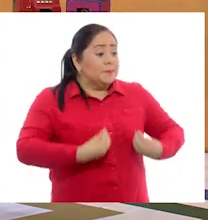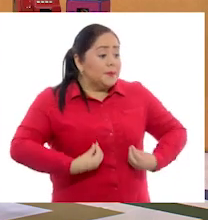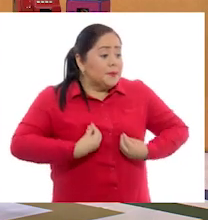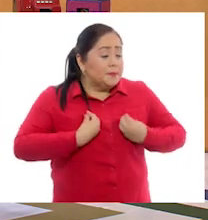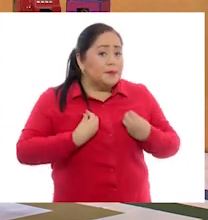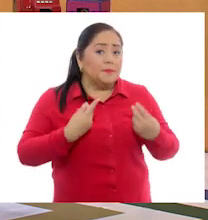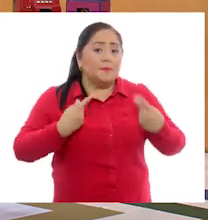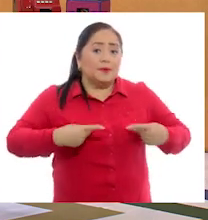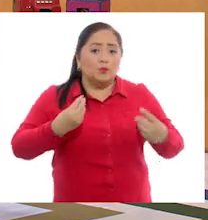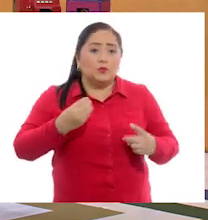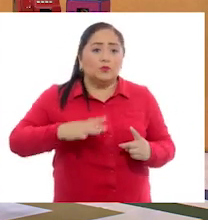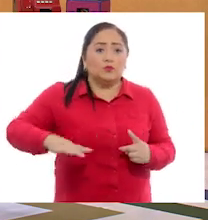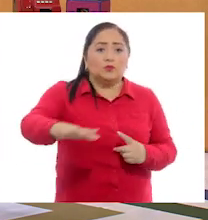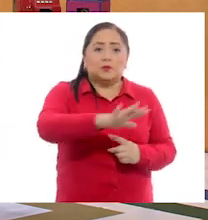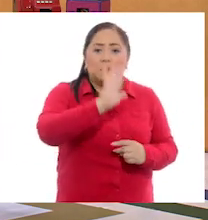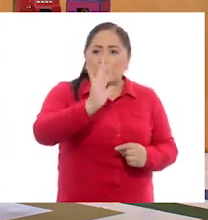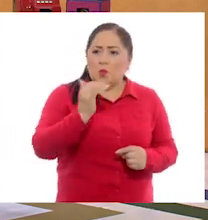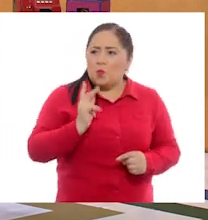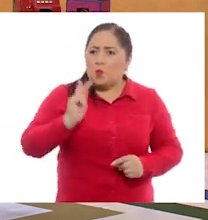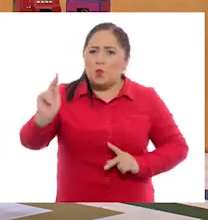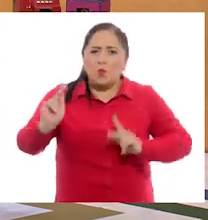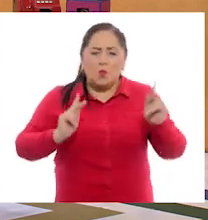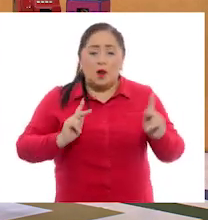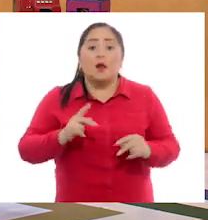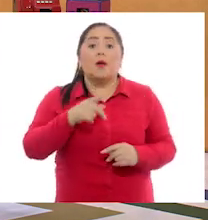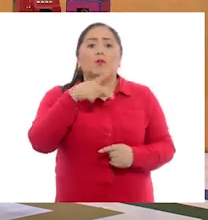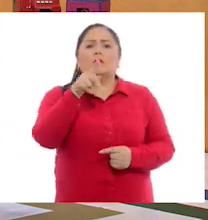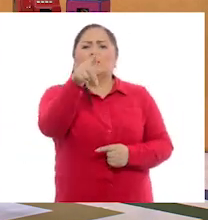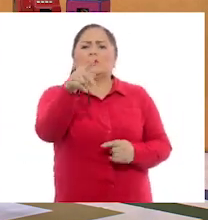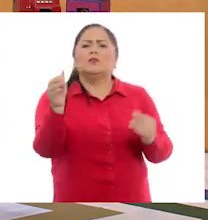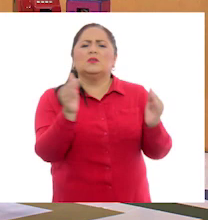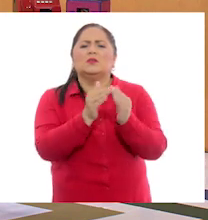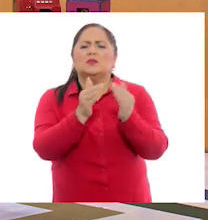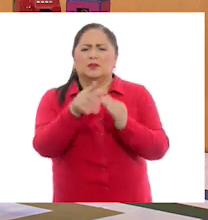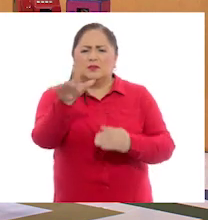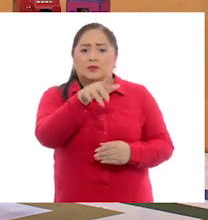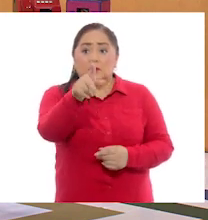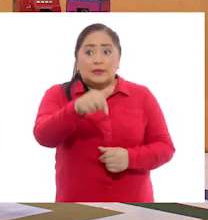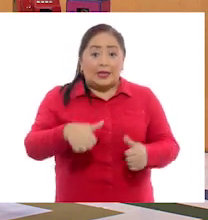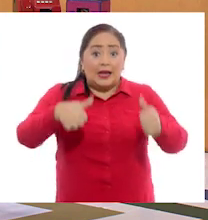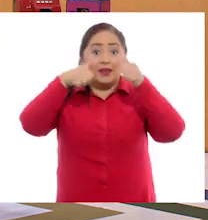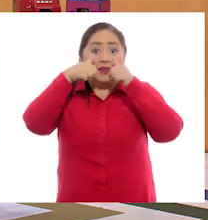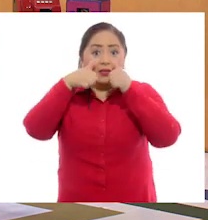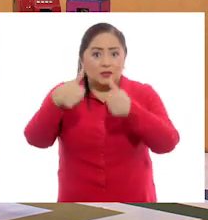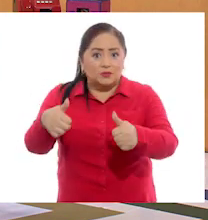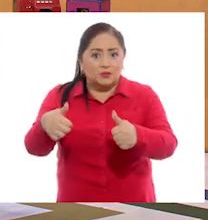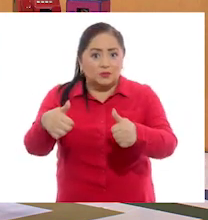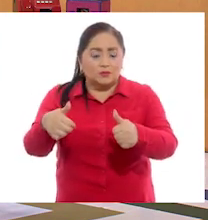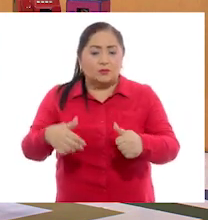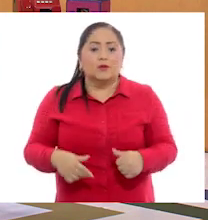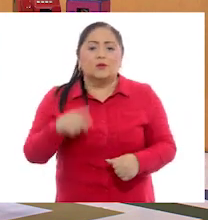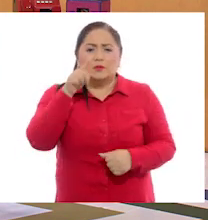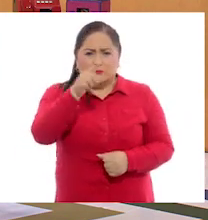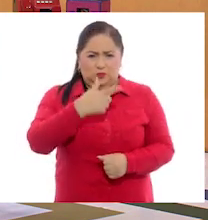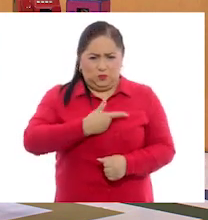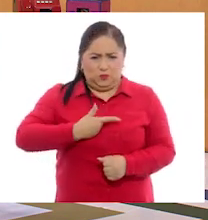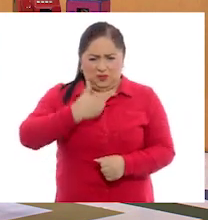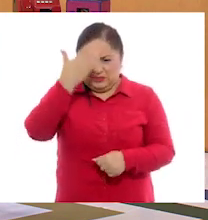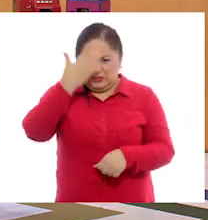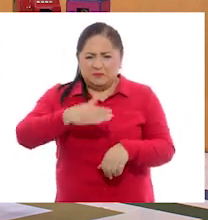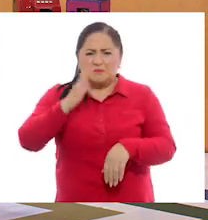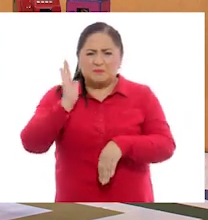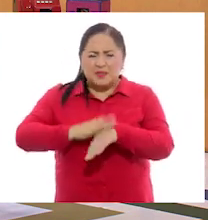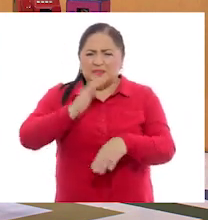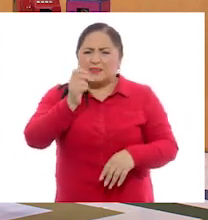tienen intereses en común. Ustedes en casa, pongan mucha atención. ¿Les gustaría saber más